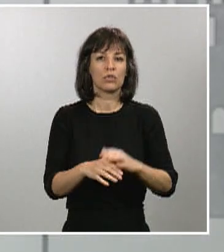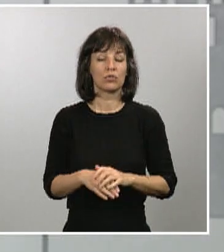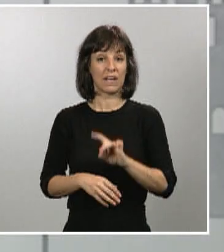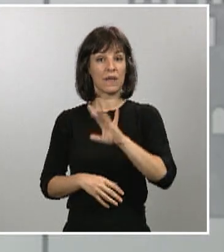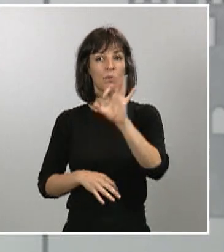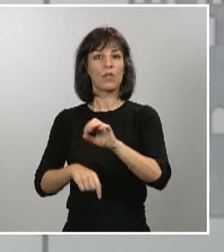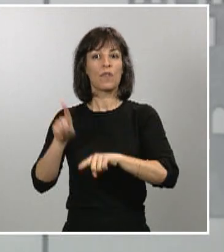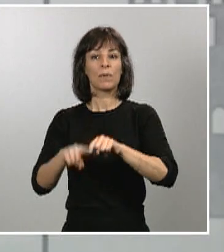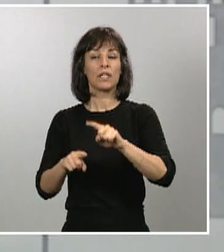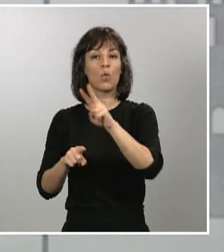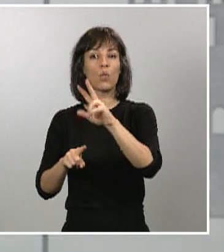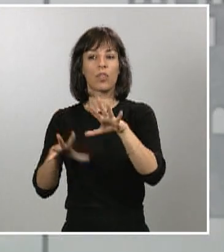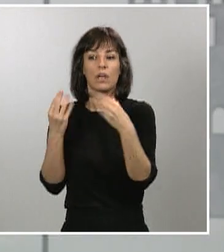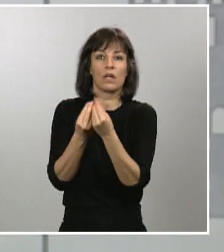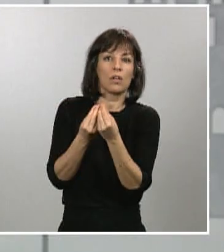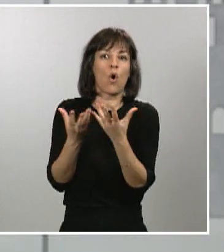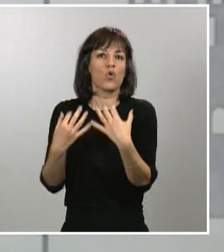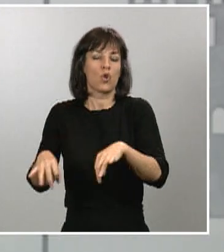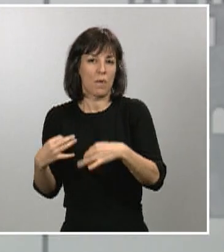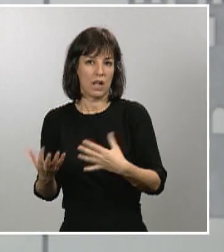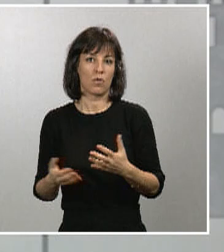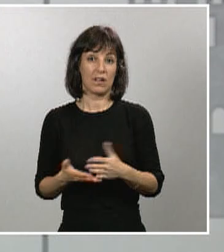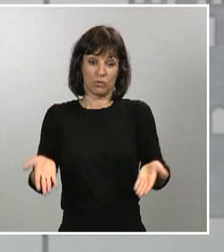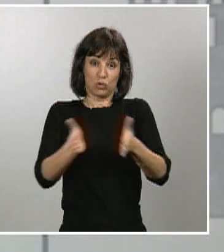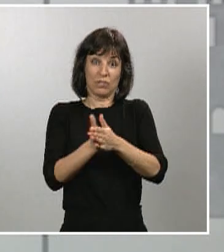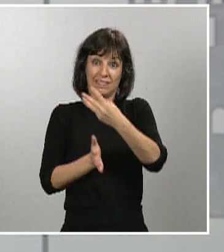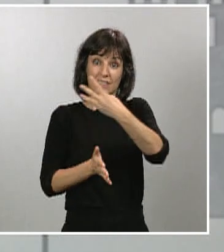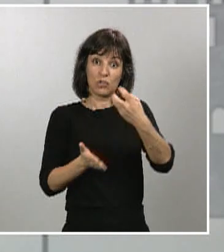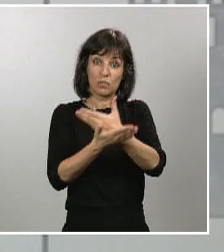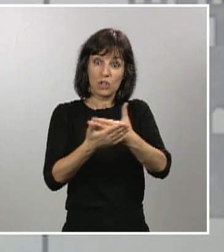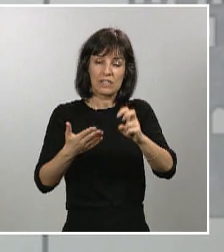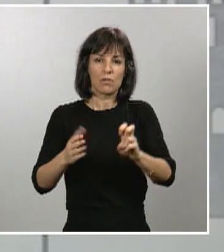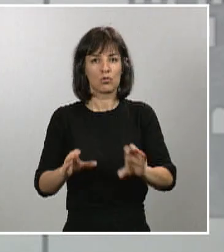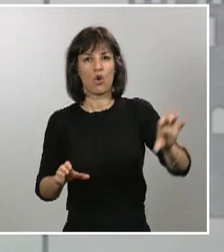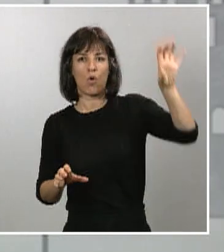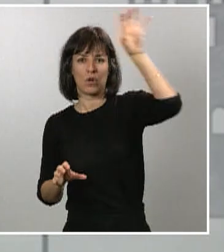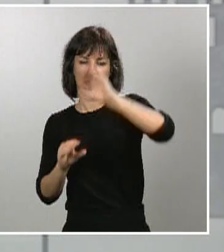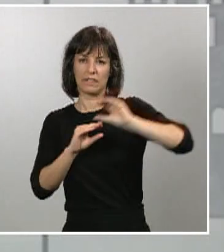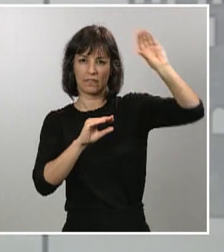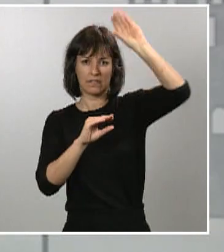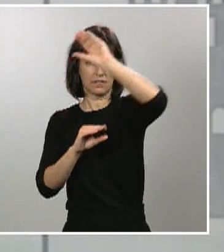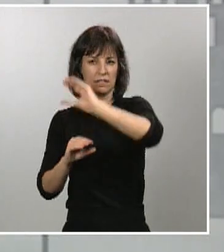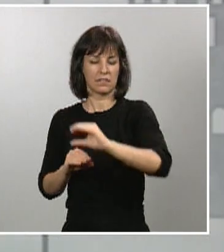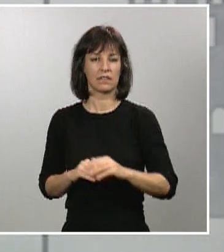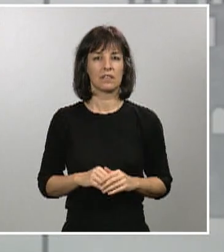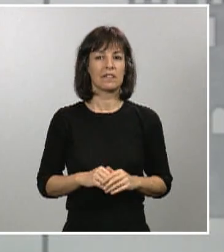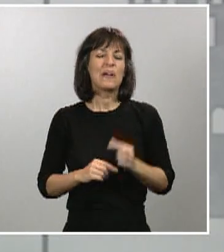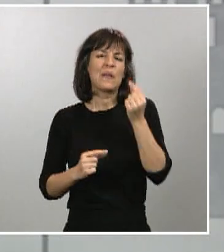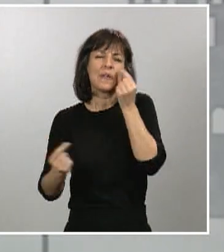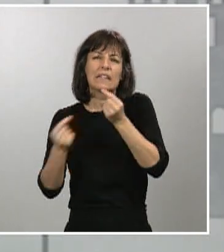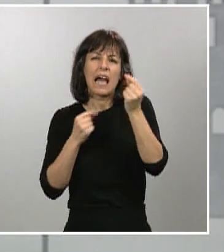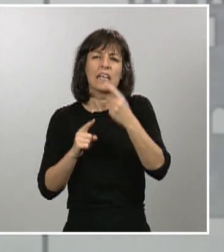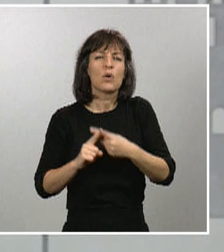300 millones de euros se ha repartido entre las comunidades autónomas. Haremos pública el detalle del reparto, pero